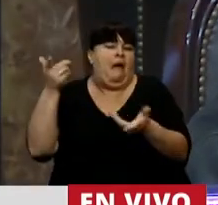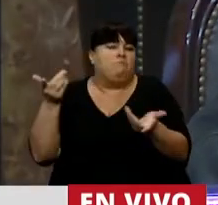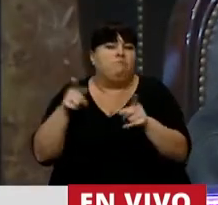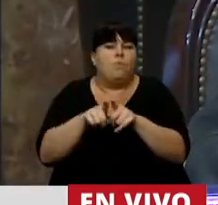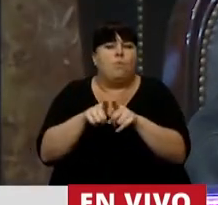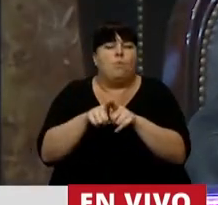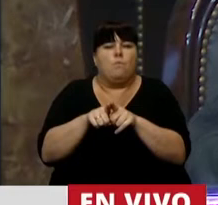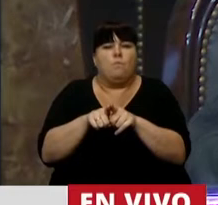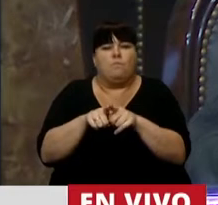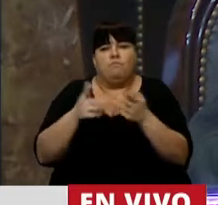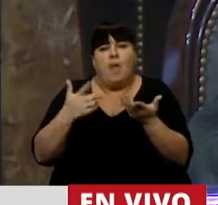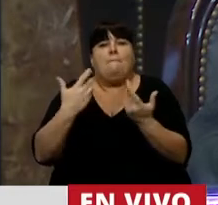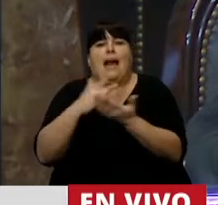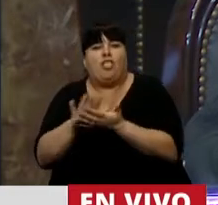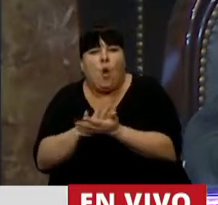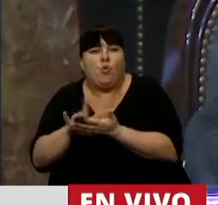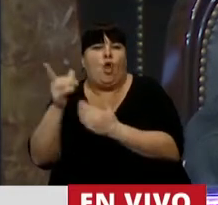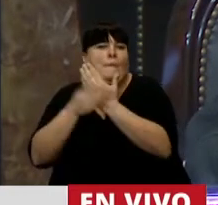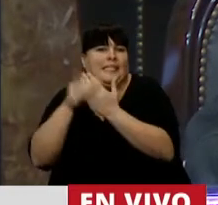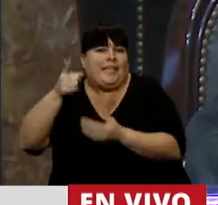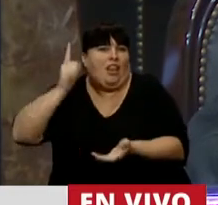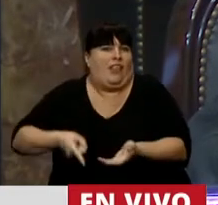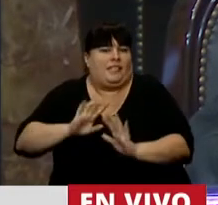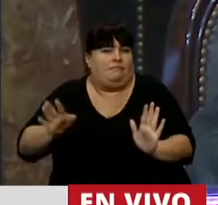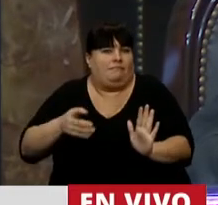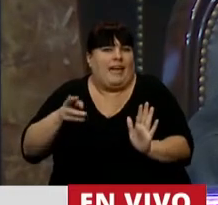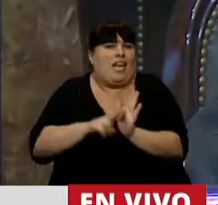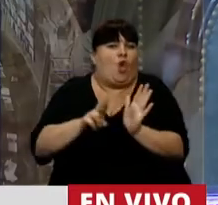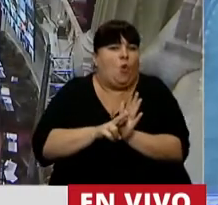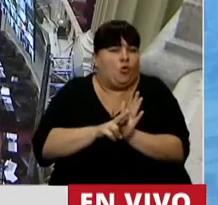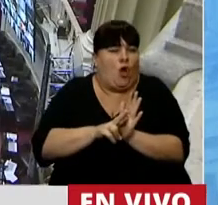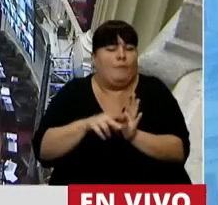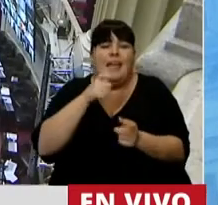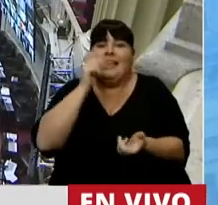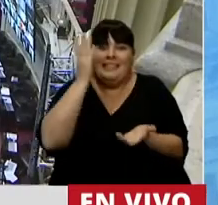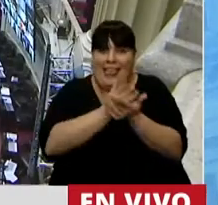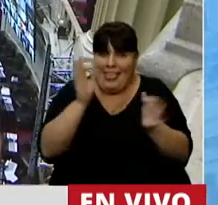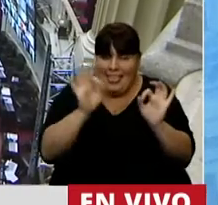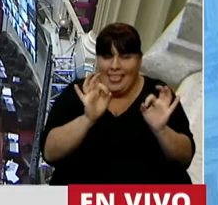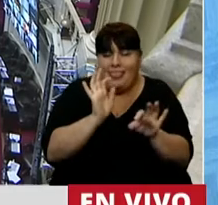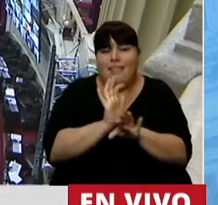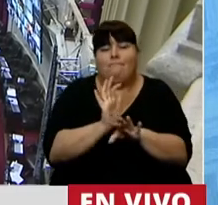resolutivas de ministerios. La despenalización, finalmente,